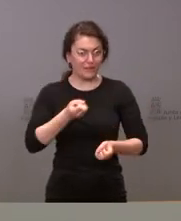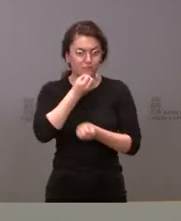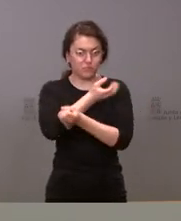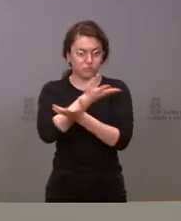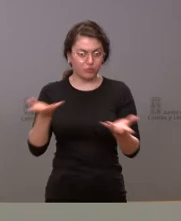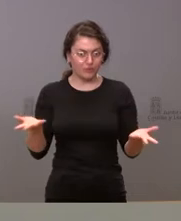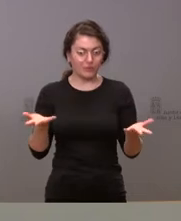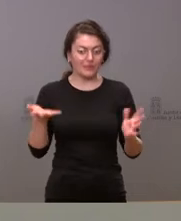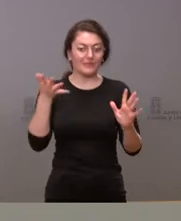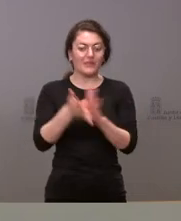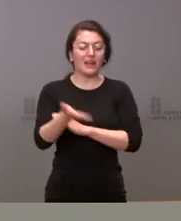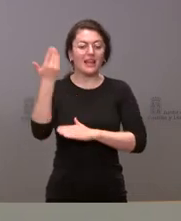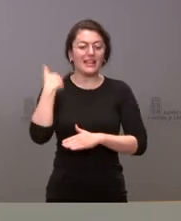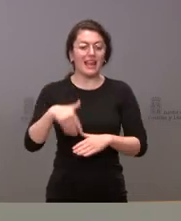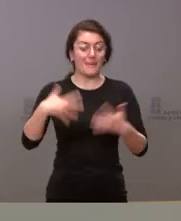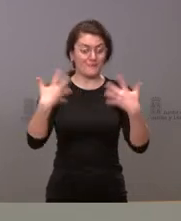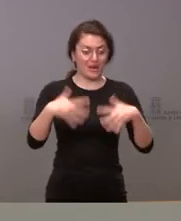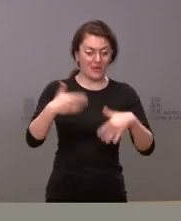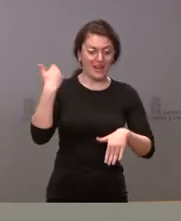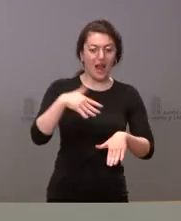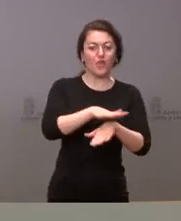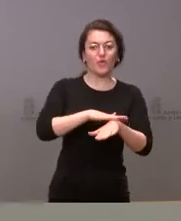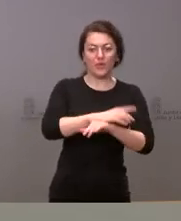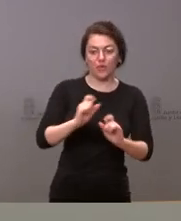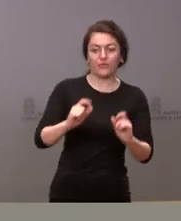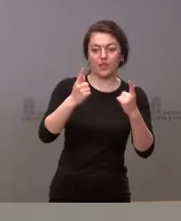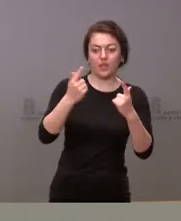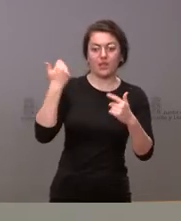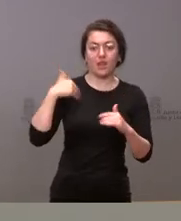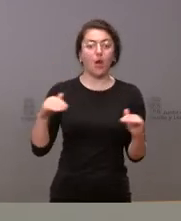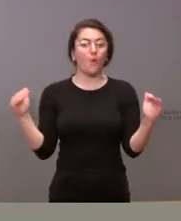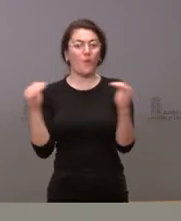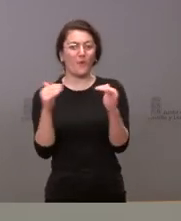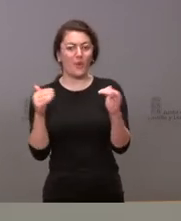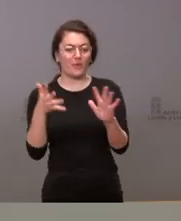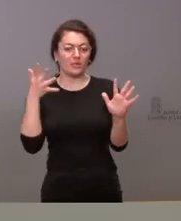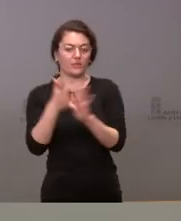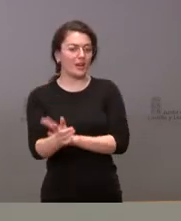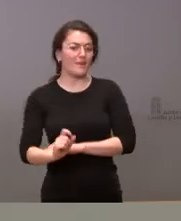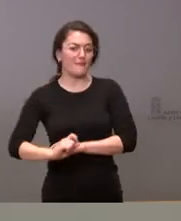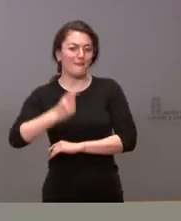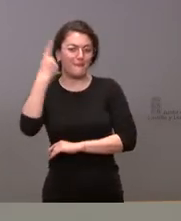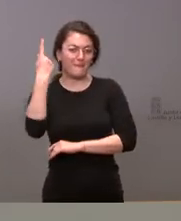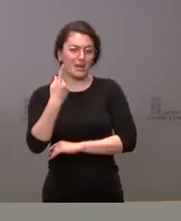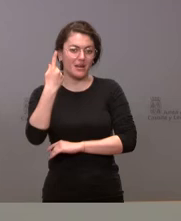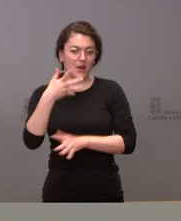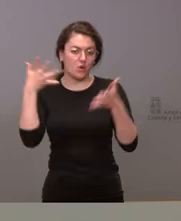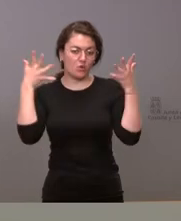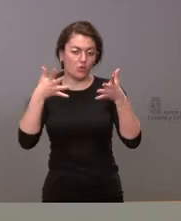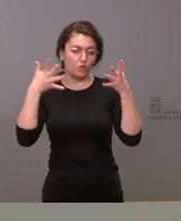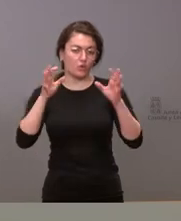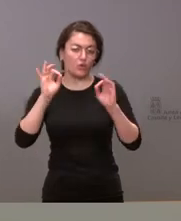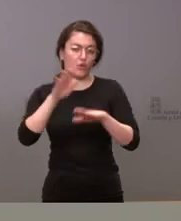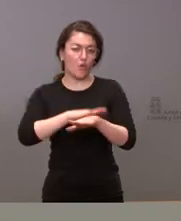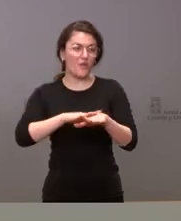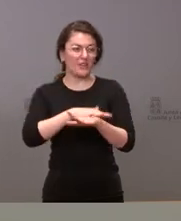Gobierno. Y el jueves sería el primer Consejo de Gobierno. Estamos hablando, si no me equivoco,